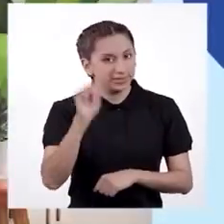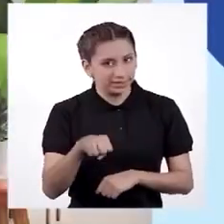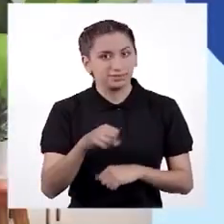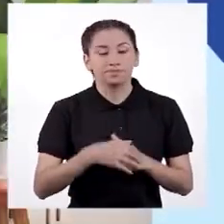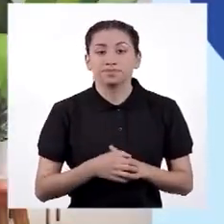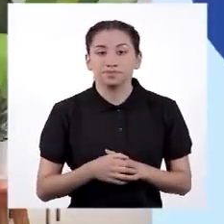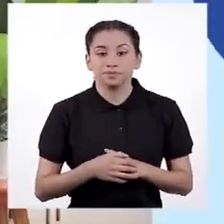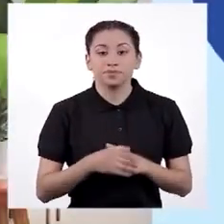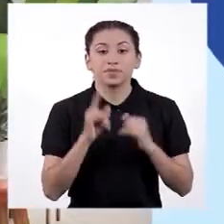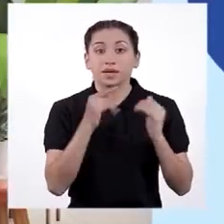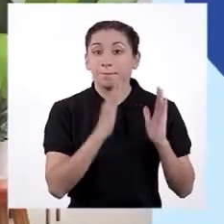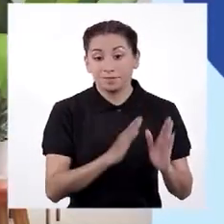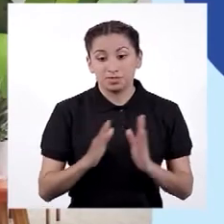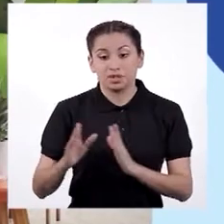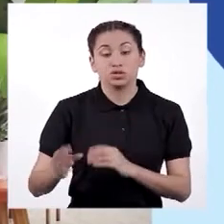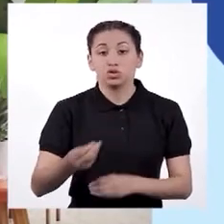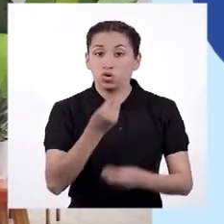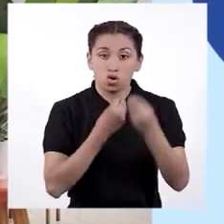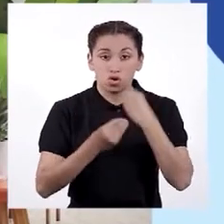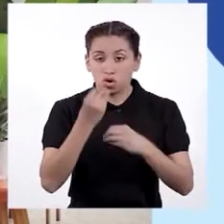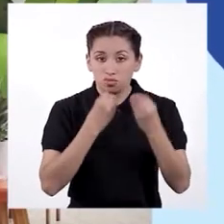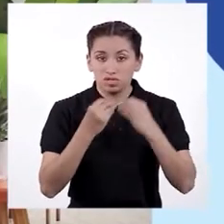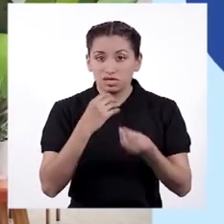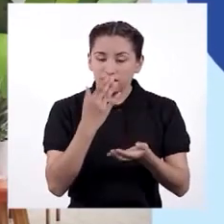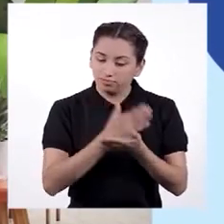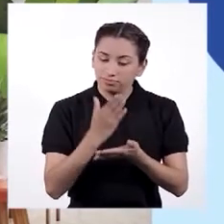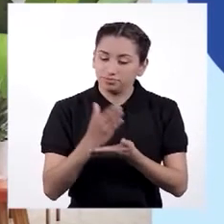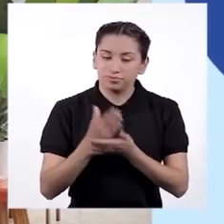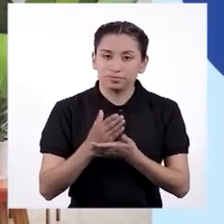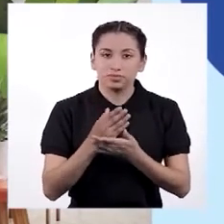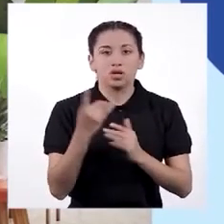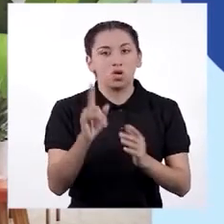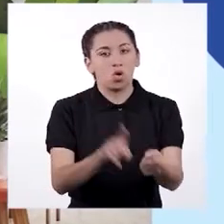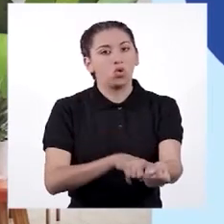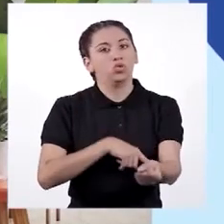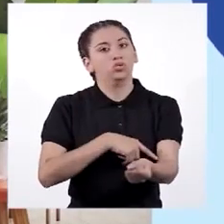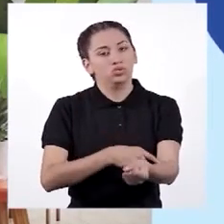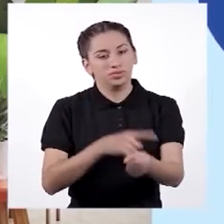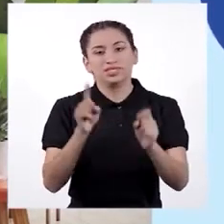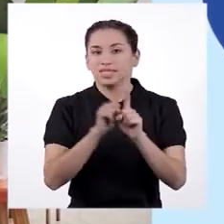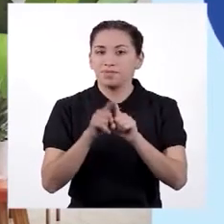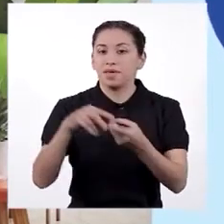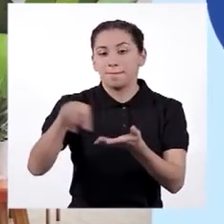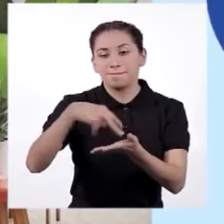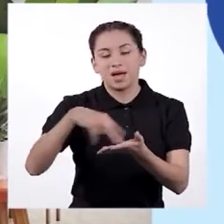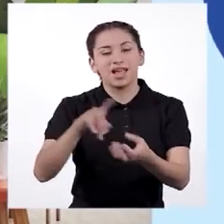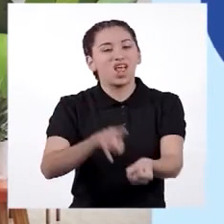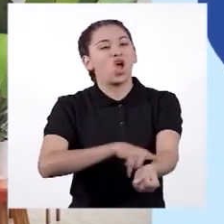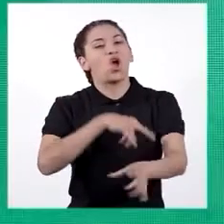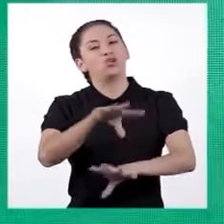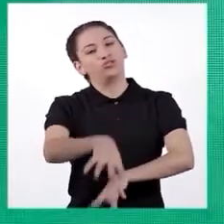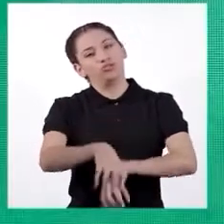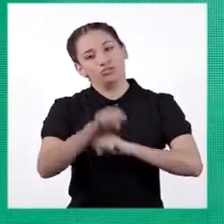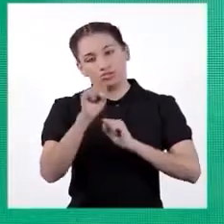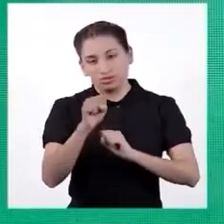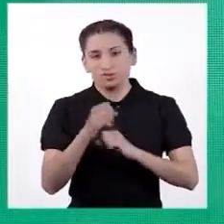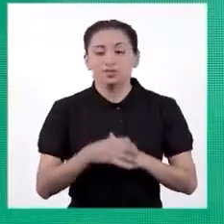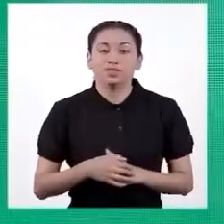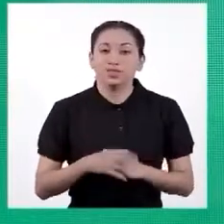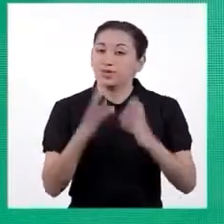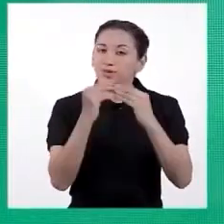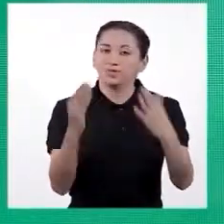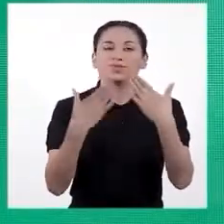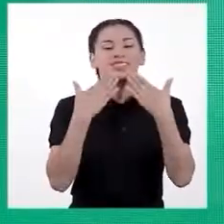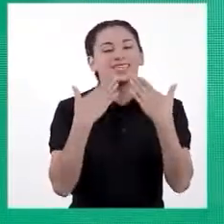Sí, la preparación de cocina típica o regional, seguida de las artesanías y las danzas típicas. Muchas